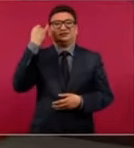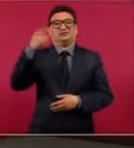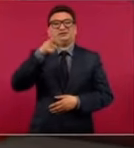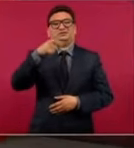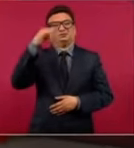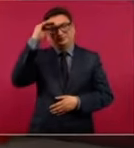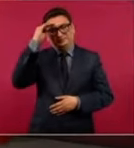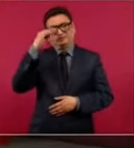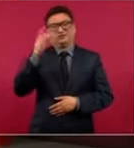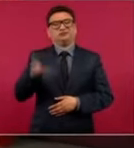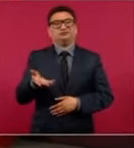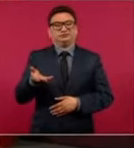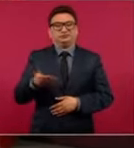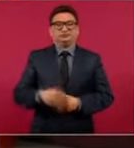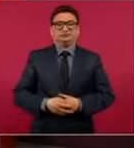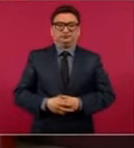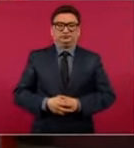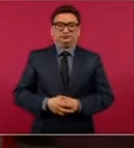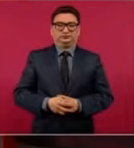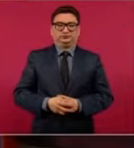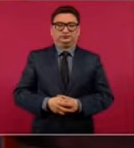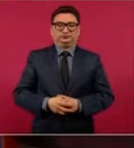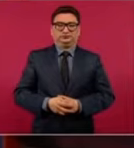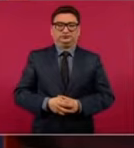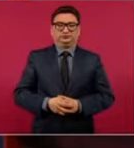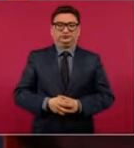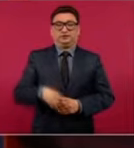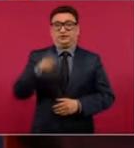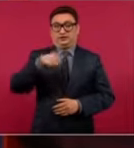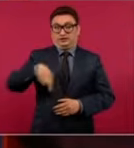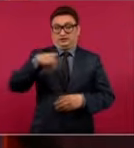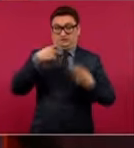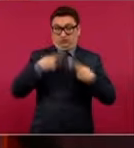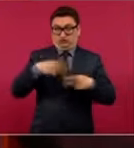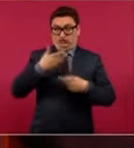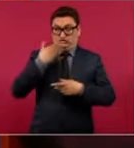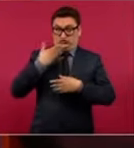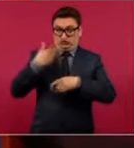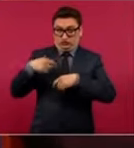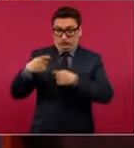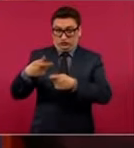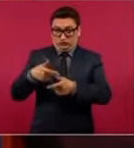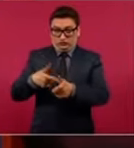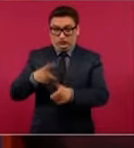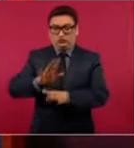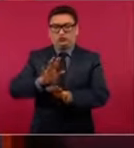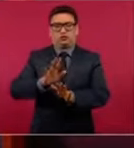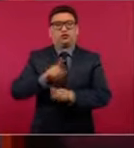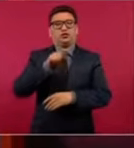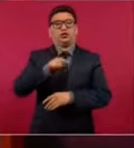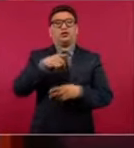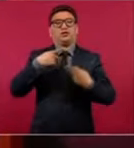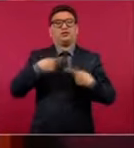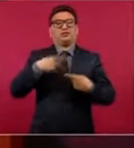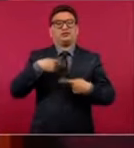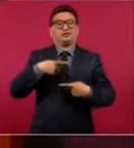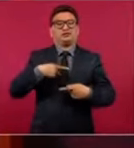gente no conservadora, sino gente que